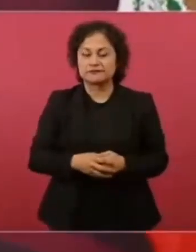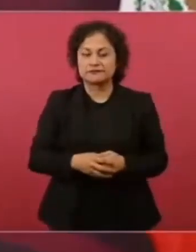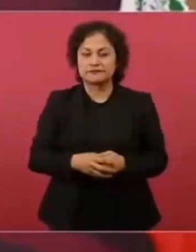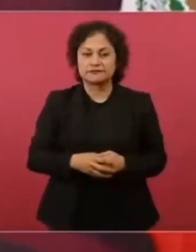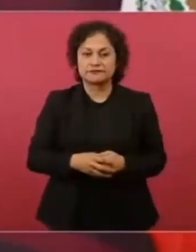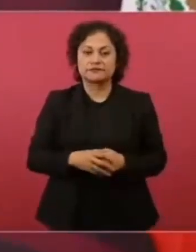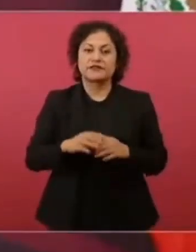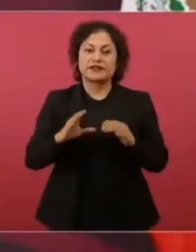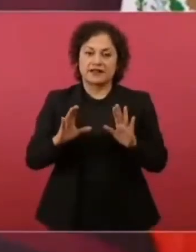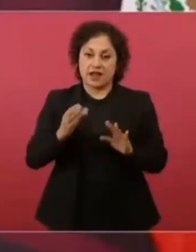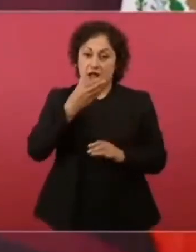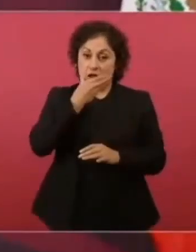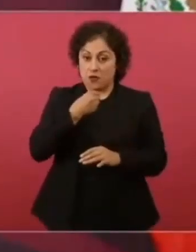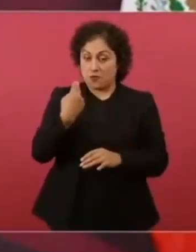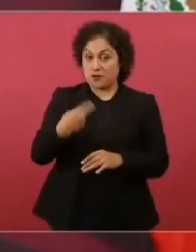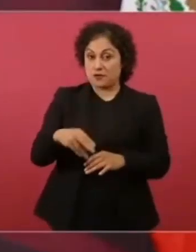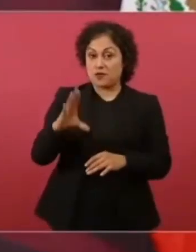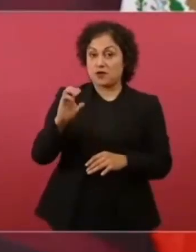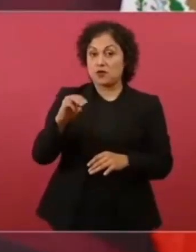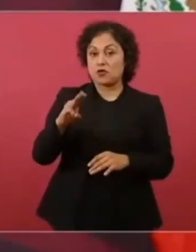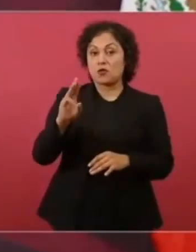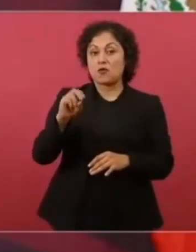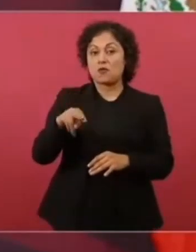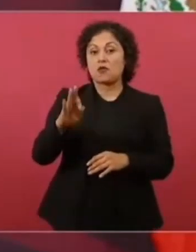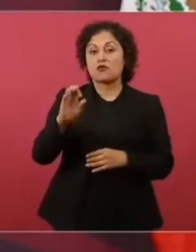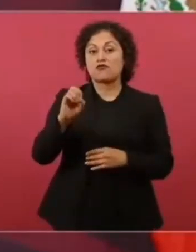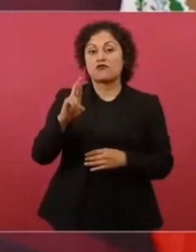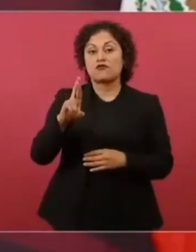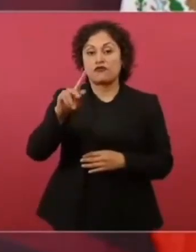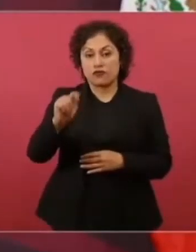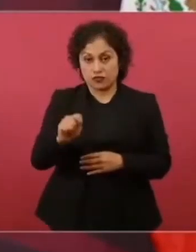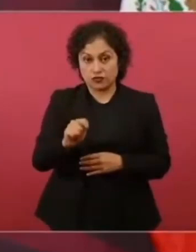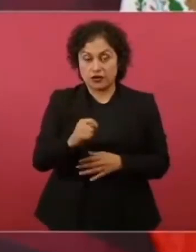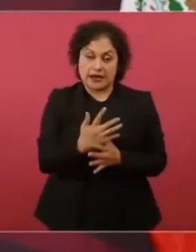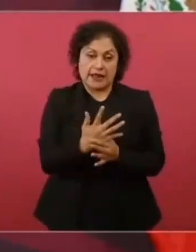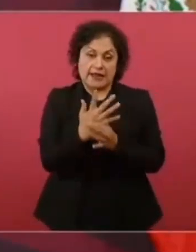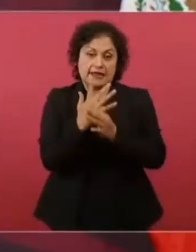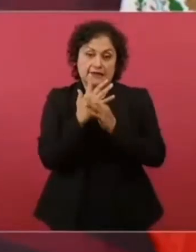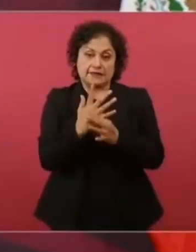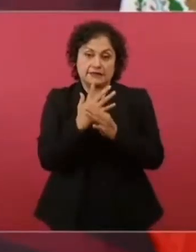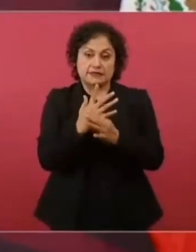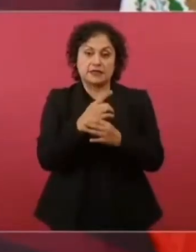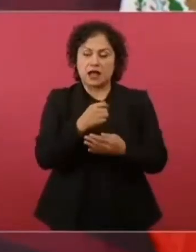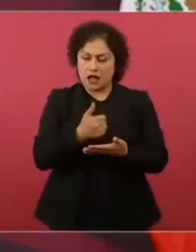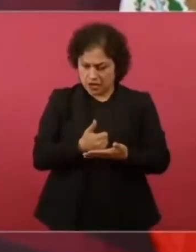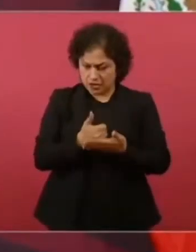como un foro que iba a resolver los problemas con apretones de mano porque era conciliador